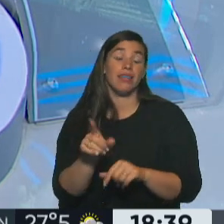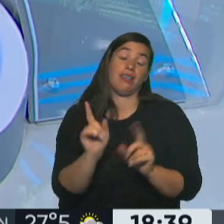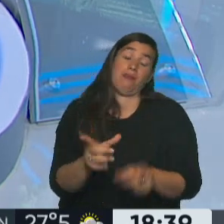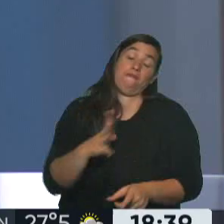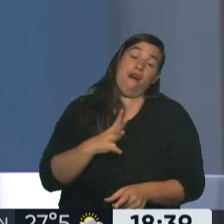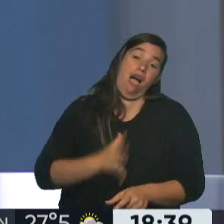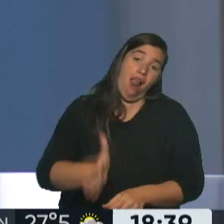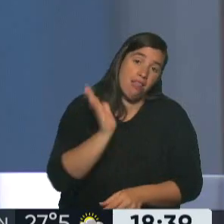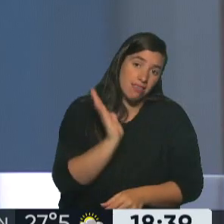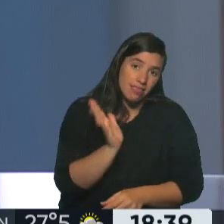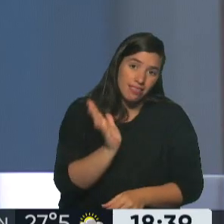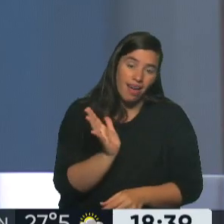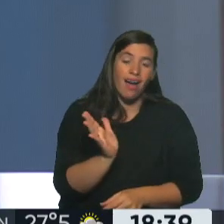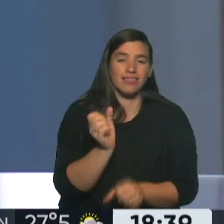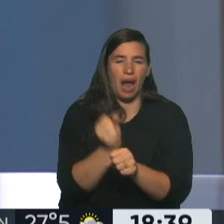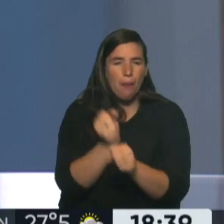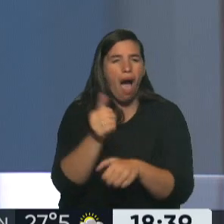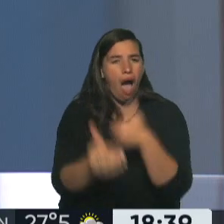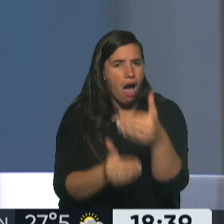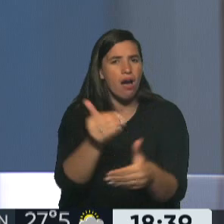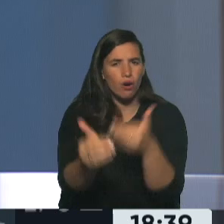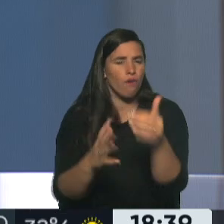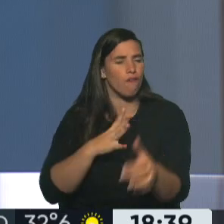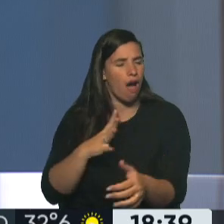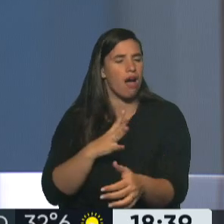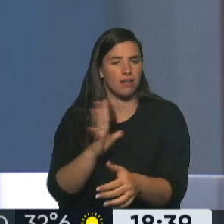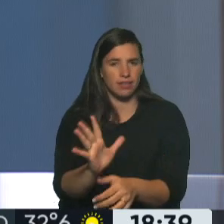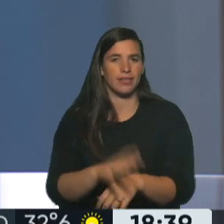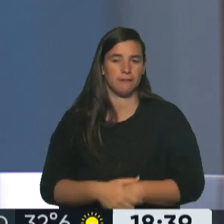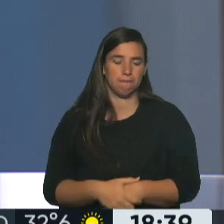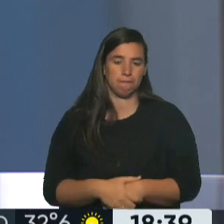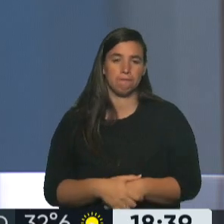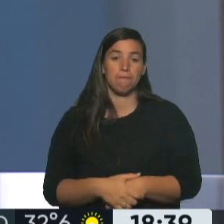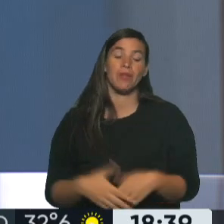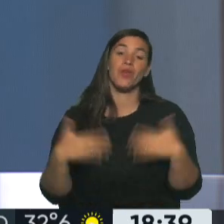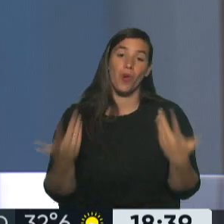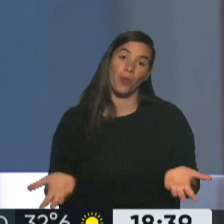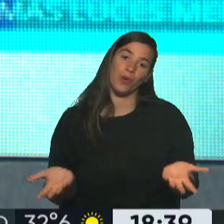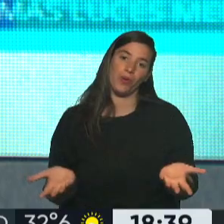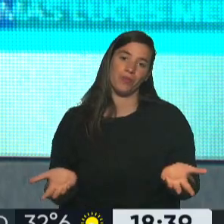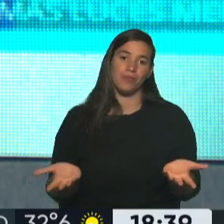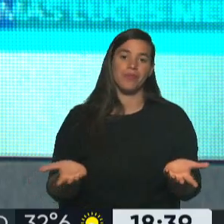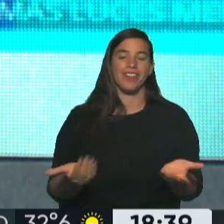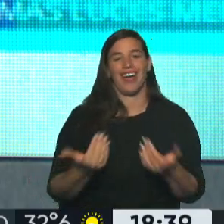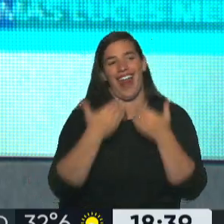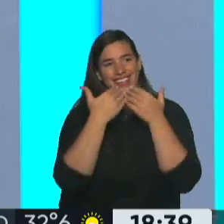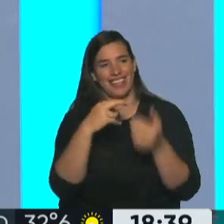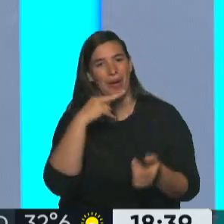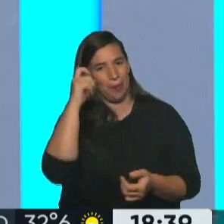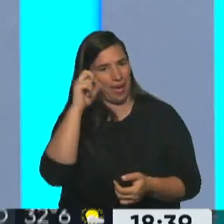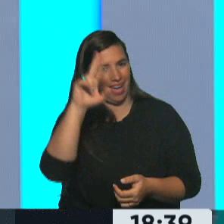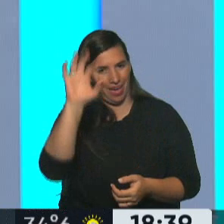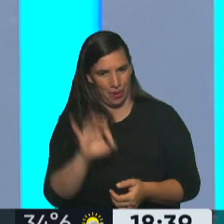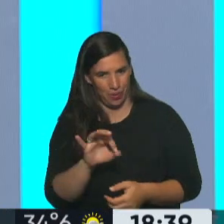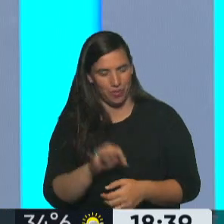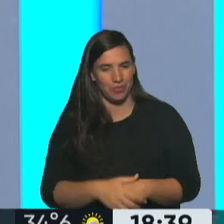por recorrer. Podemos dimensionar lo que todavía falta para avanzar. Y por supuesto, como siempre, la columna de Vero González. Vero, muchas gracias.